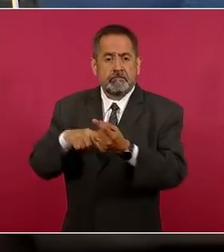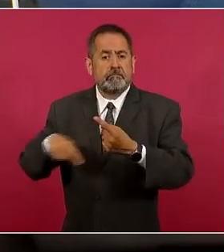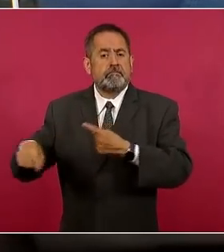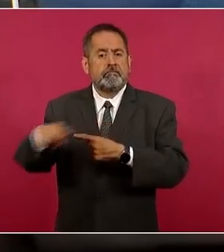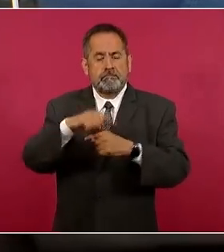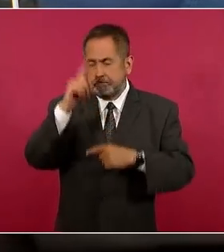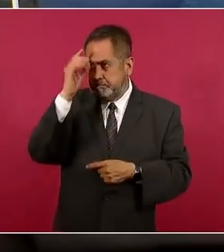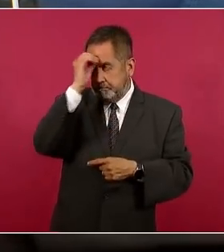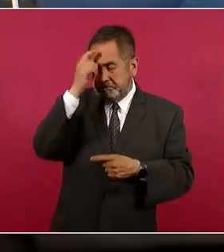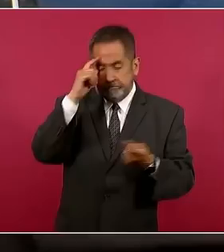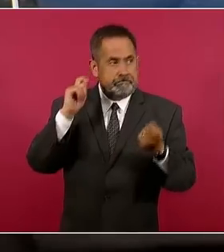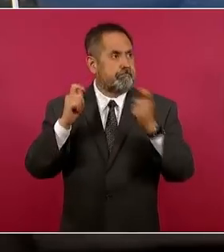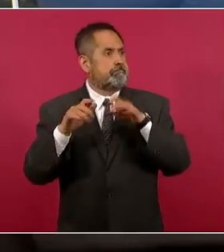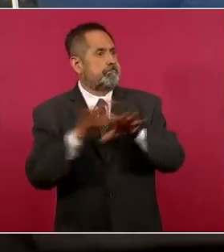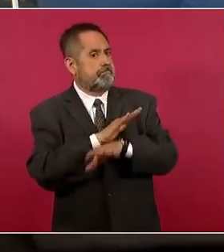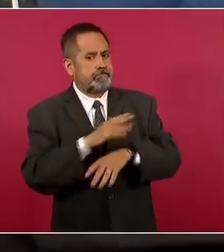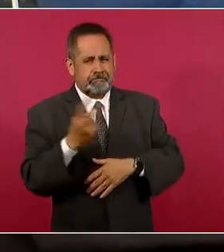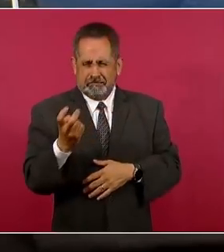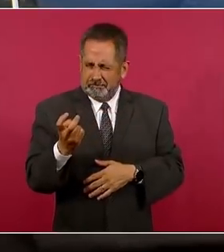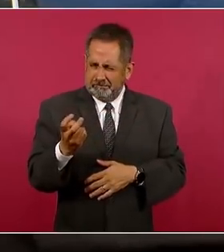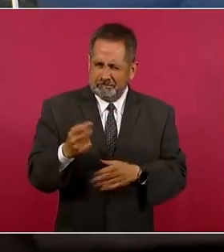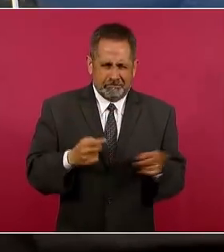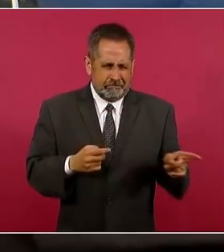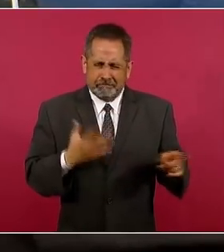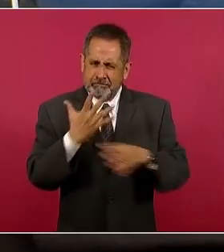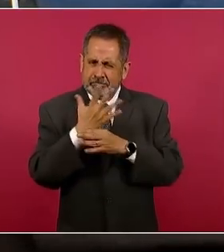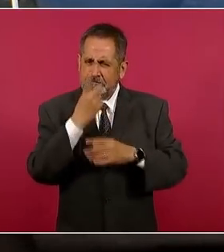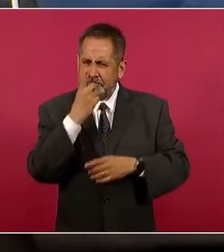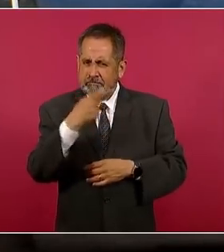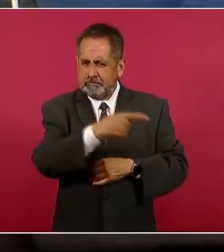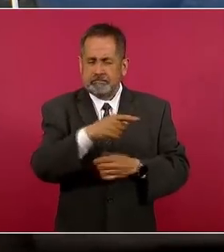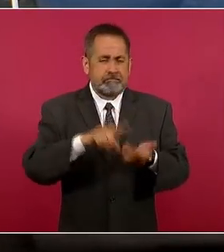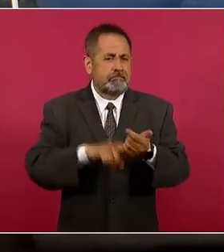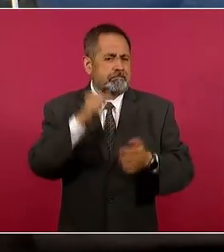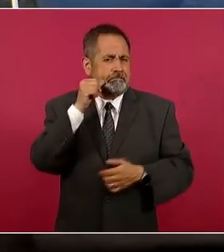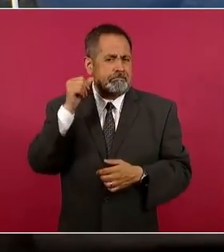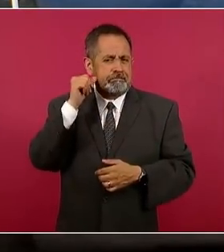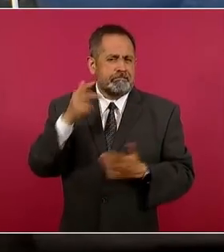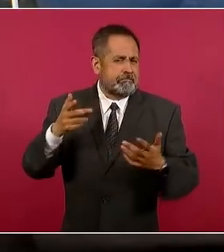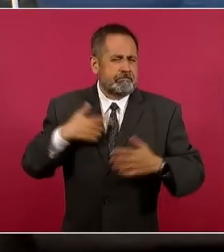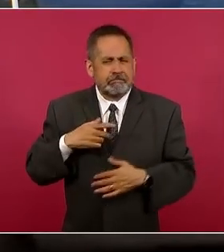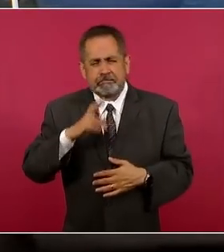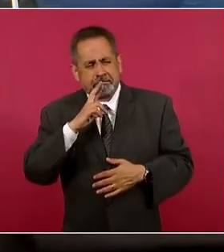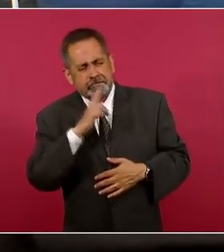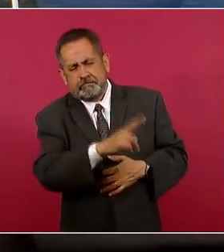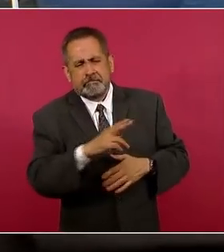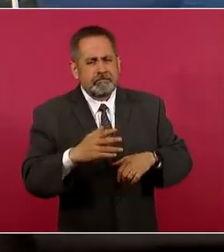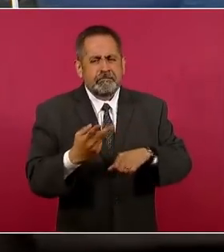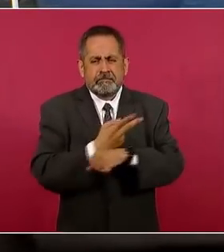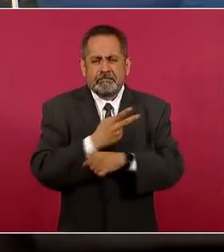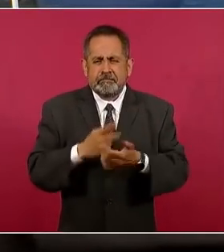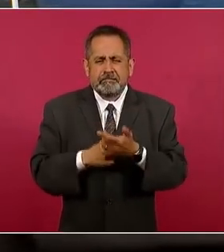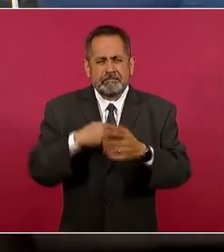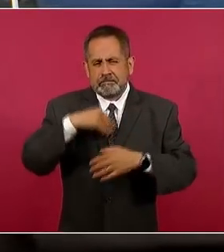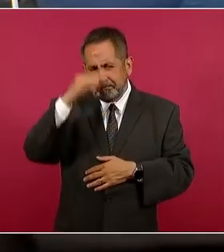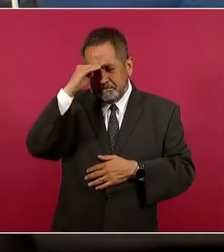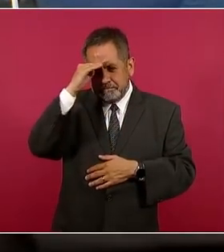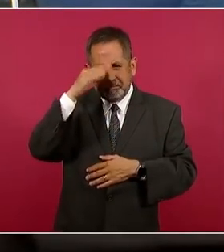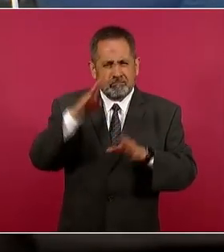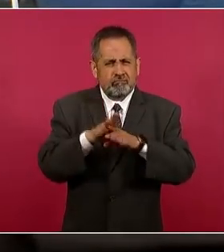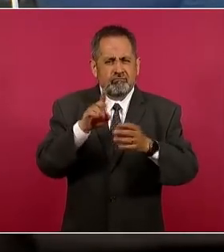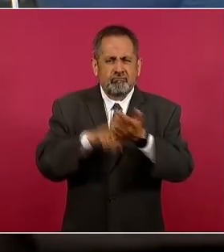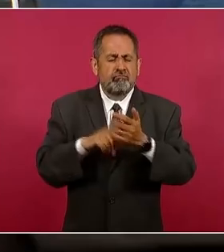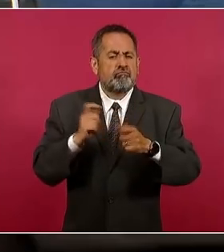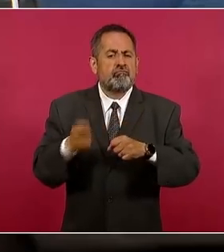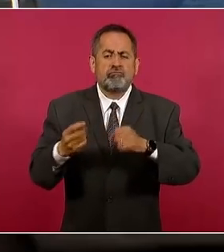cambiaron de opinión. Fue parte de lo que estos ambientalistas mencionaron ayer. ¿Qué les responde? Y sobre todo si tomaría en cuenta la consideración de